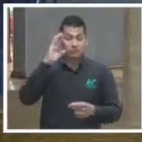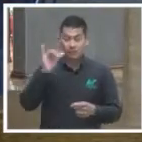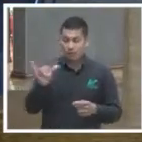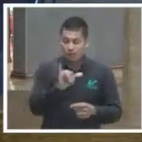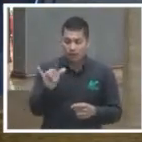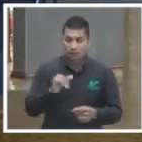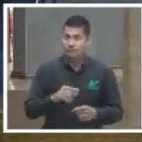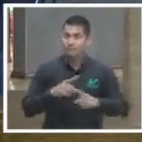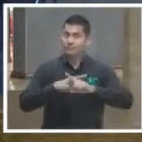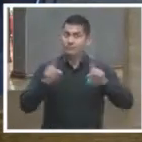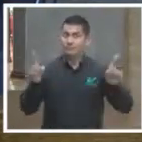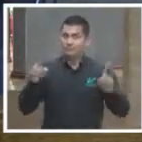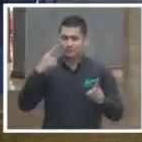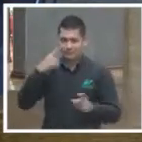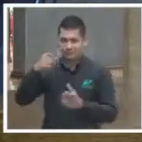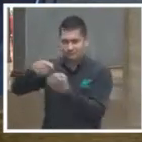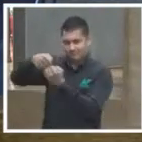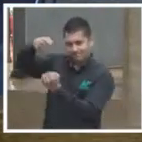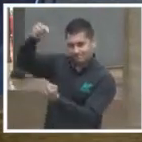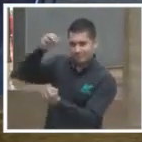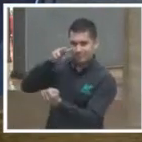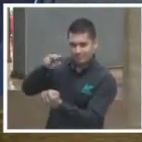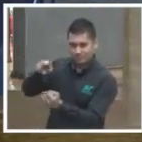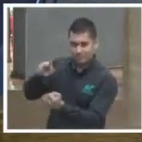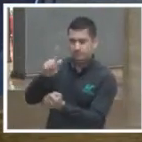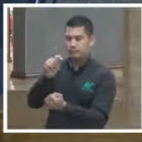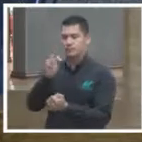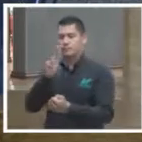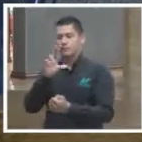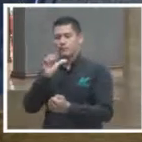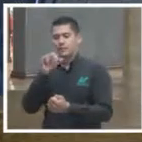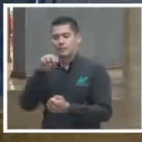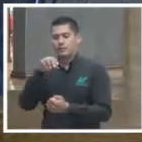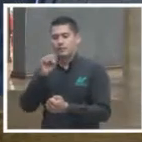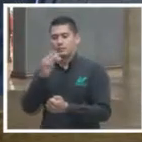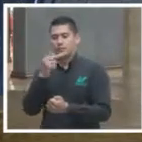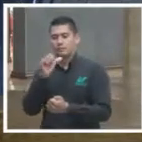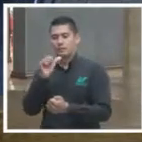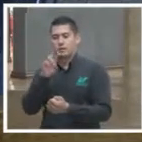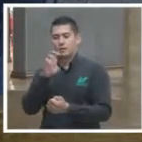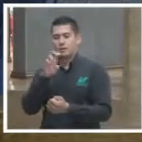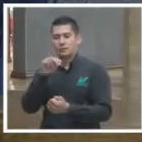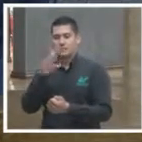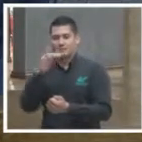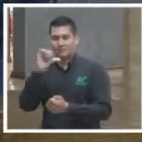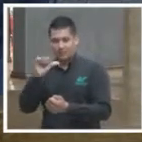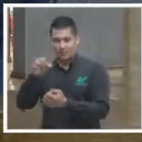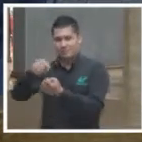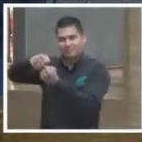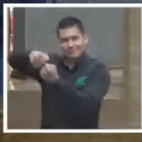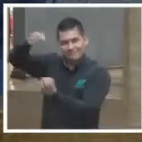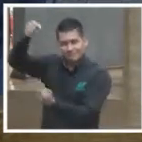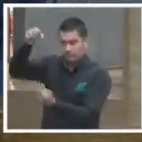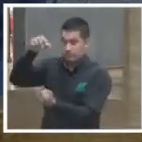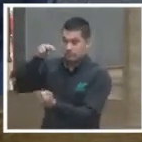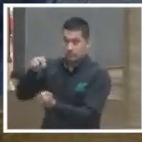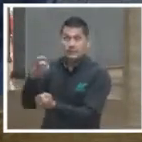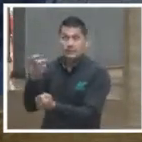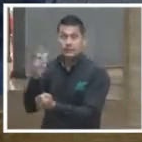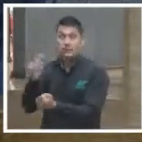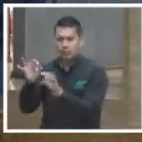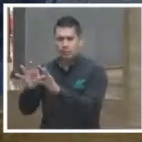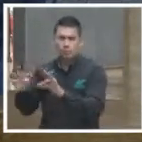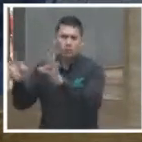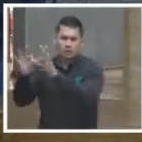la transparencia o la apertura, para estar en consonancia con lo que se ha planteado aquí, es un elemento indispensable, más no